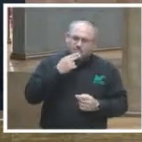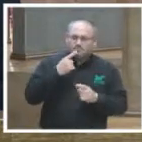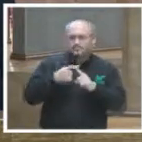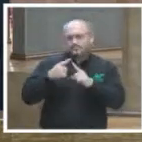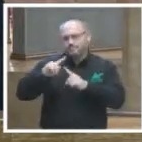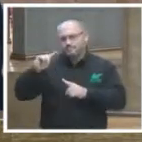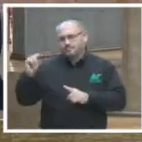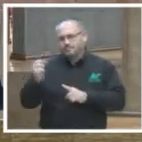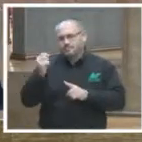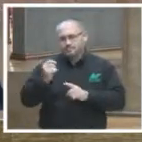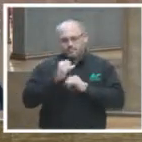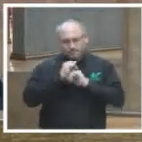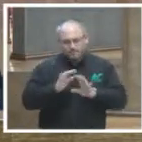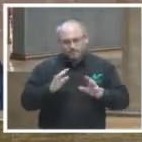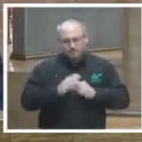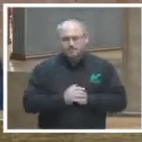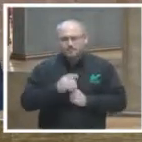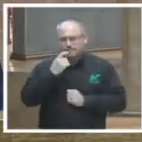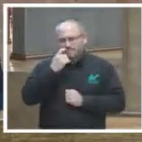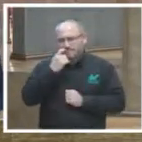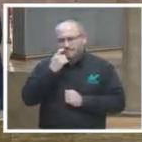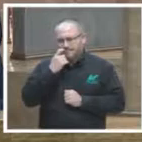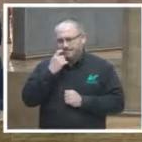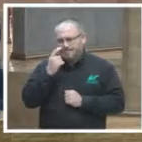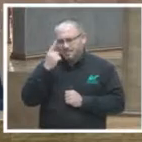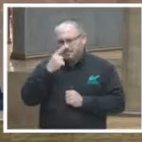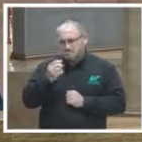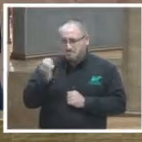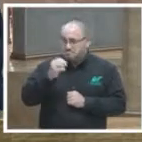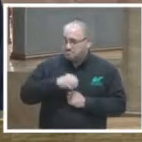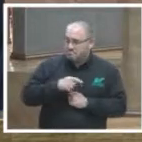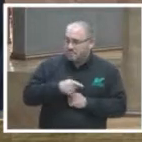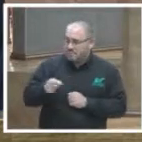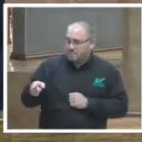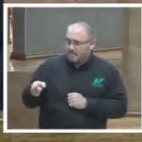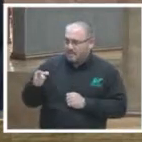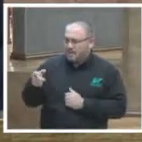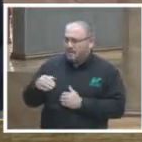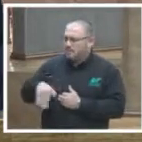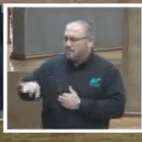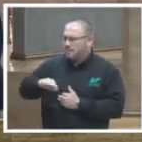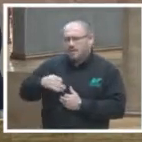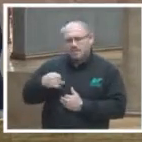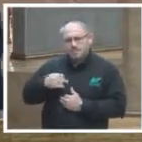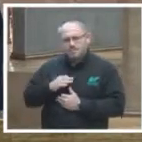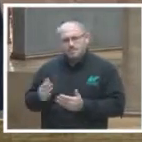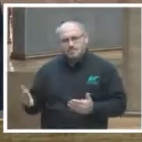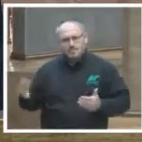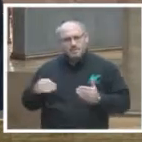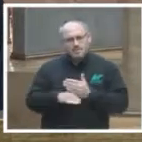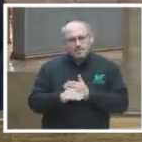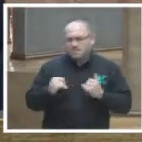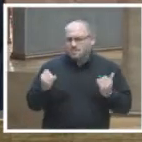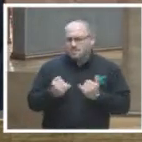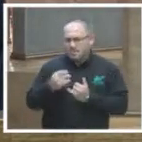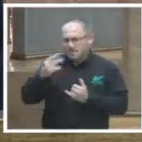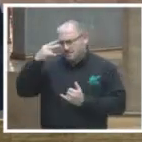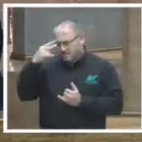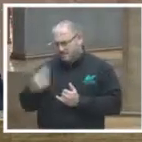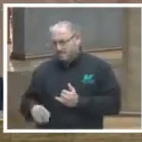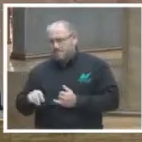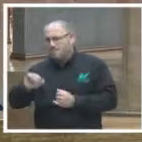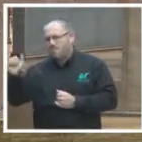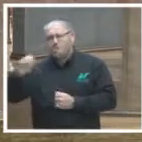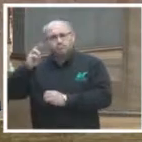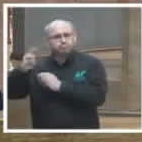tecnologías de la información puestas a disposición de toda la ciudadanía tanto mexicana como del mundo entero